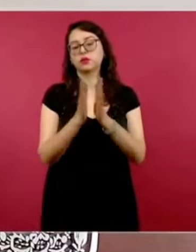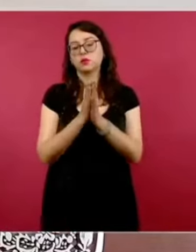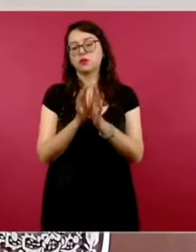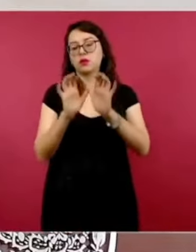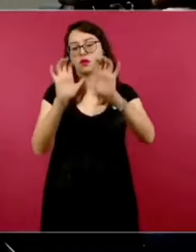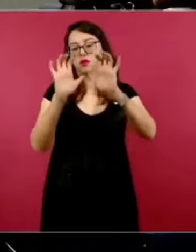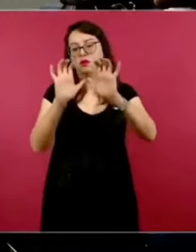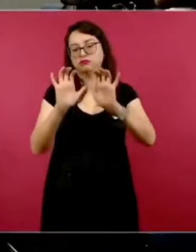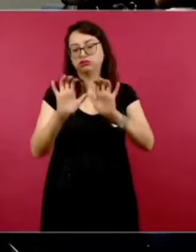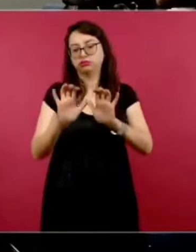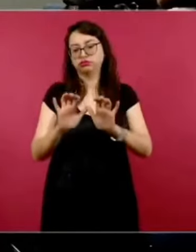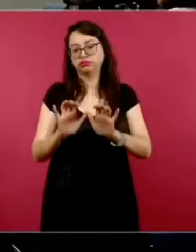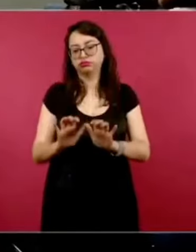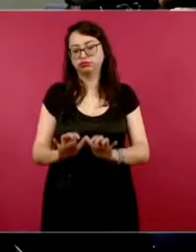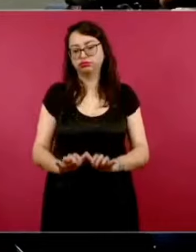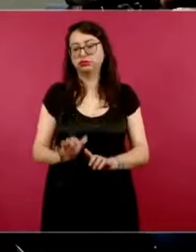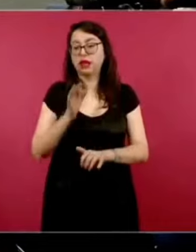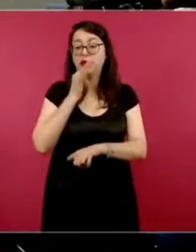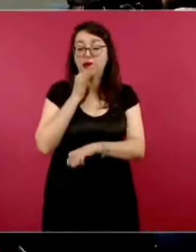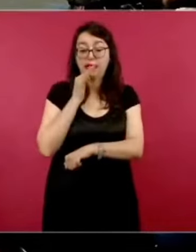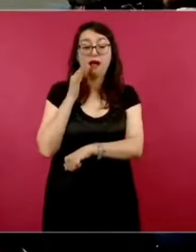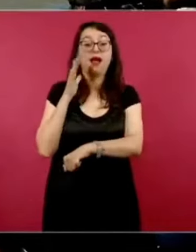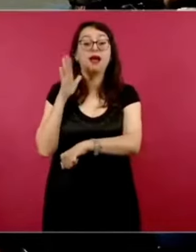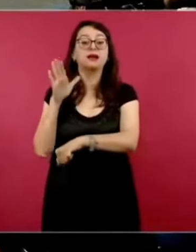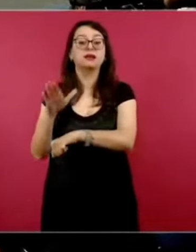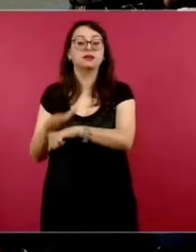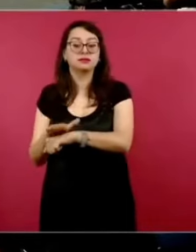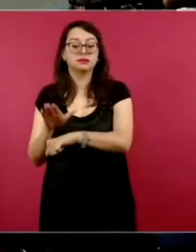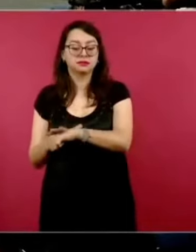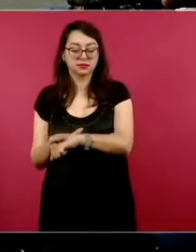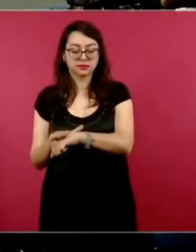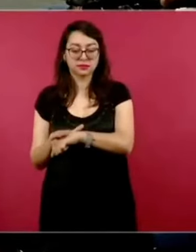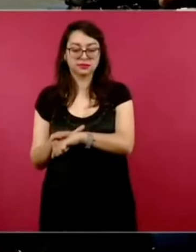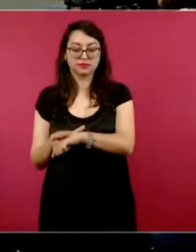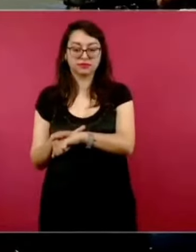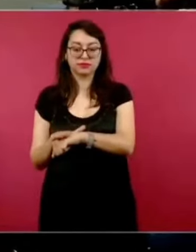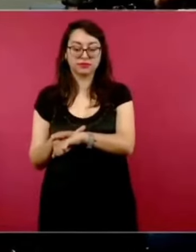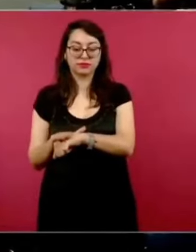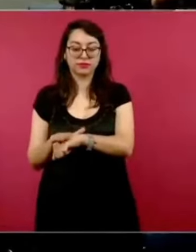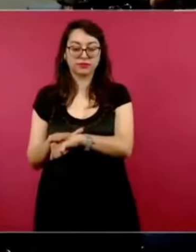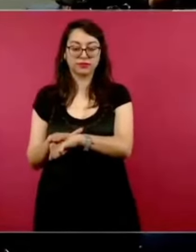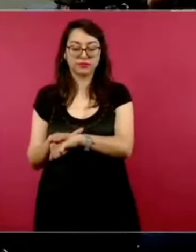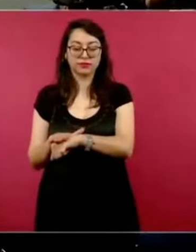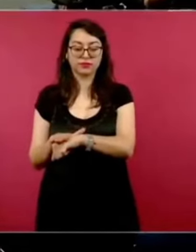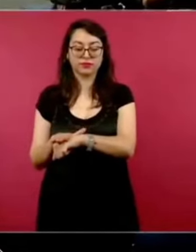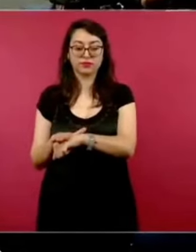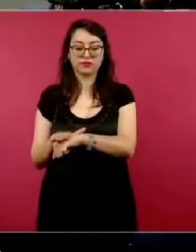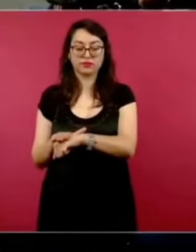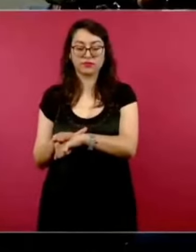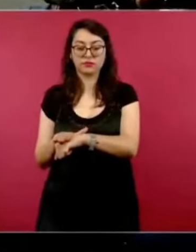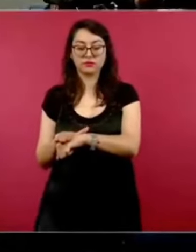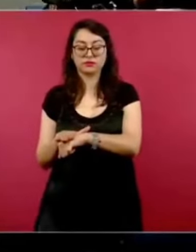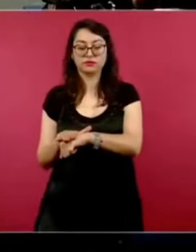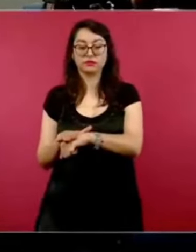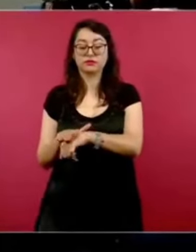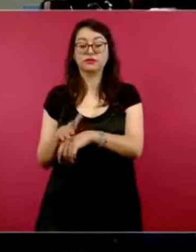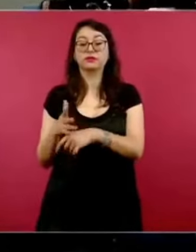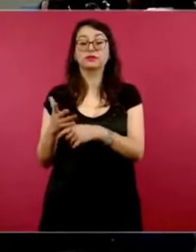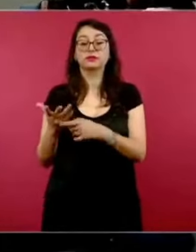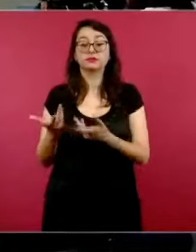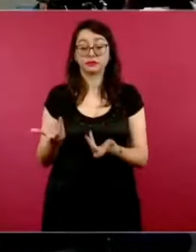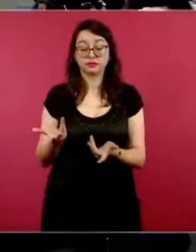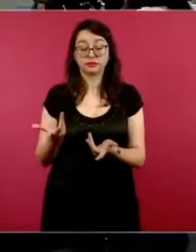y que se advierta